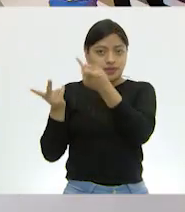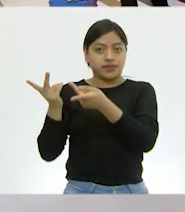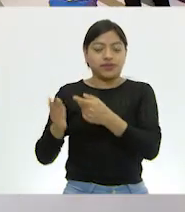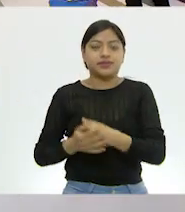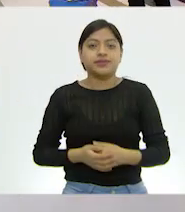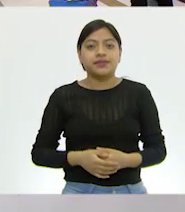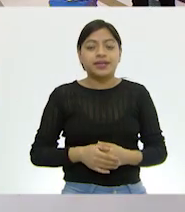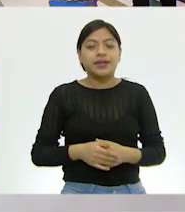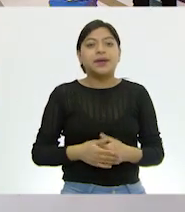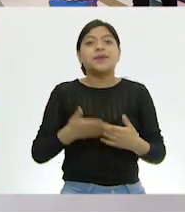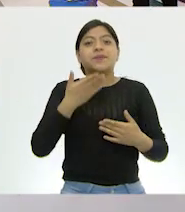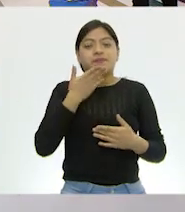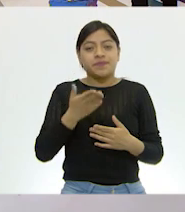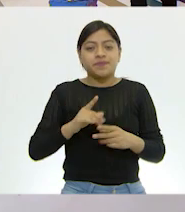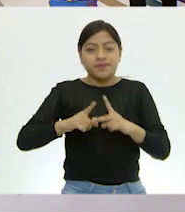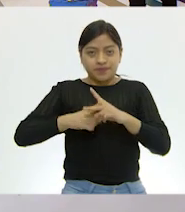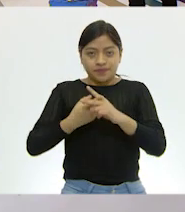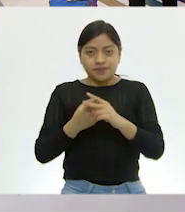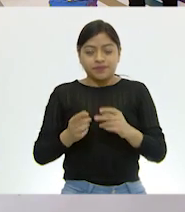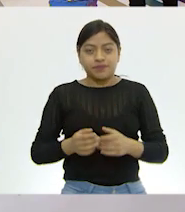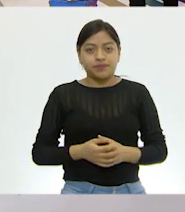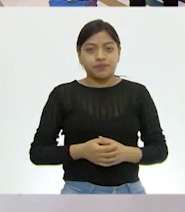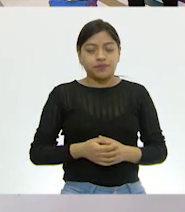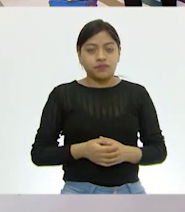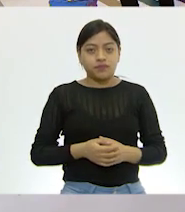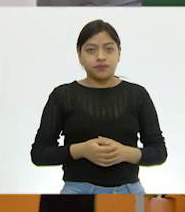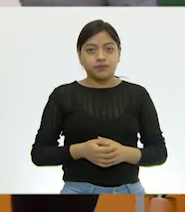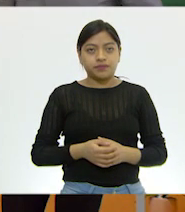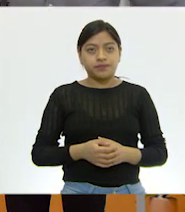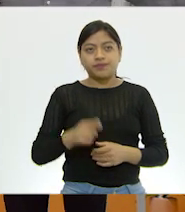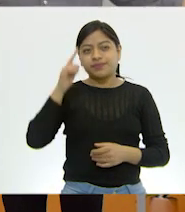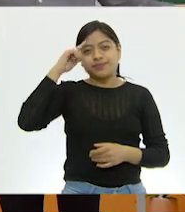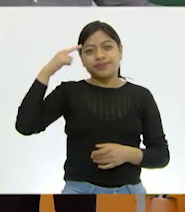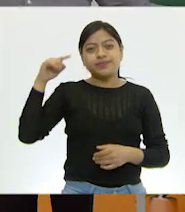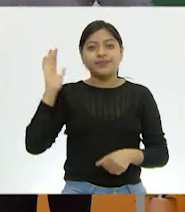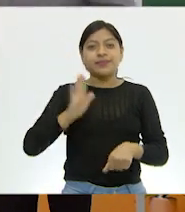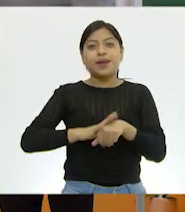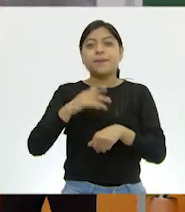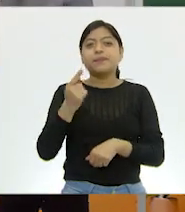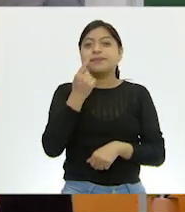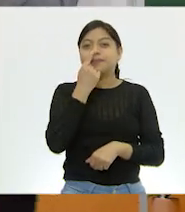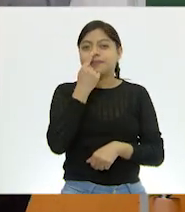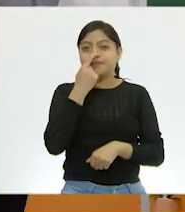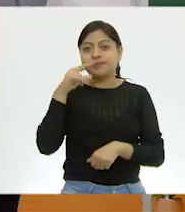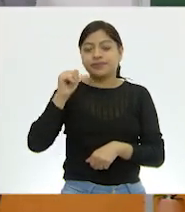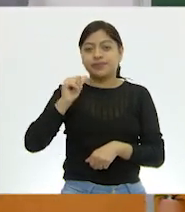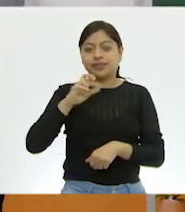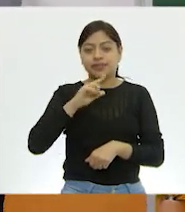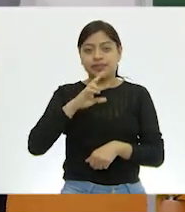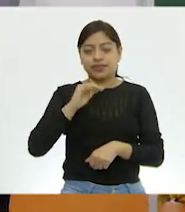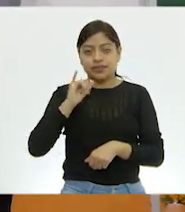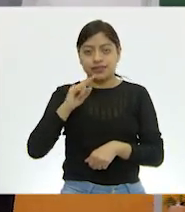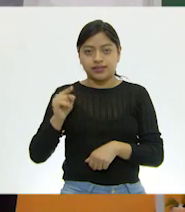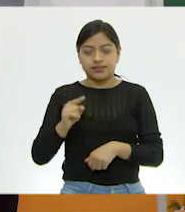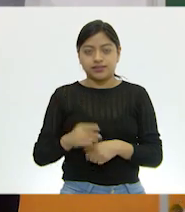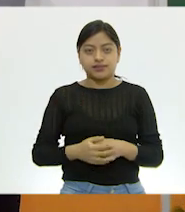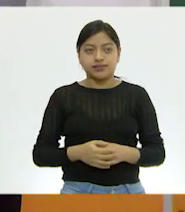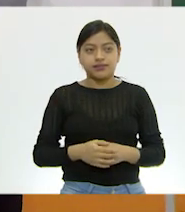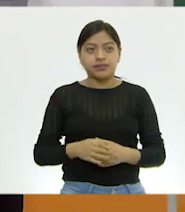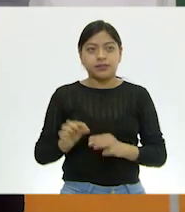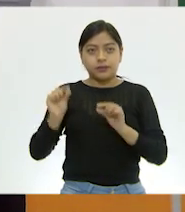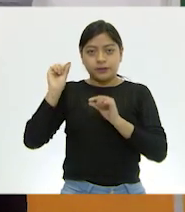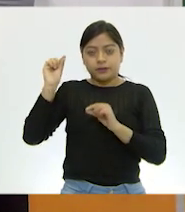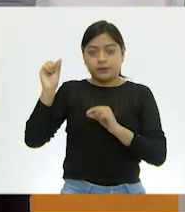Entonces, comienzo con el más fácil, que es la nariz. Muy bien, ¿dónde está la nariz? Aquí está la nariz.